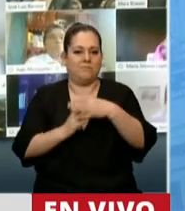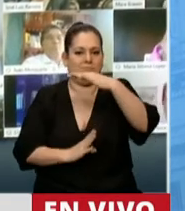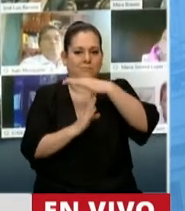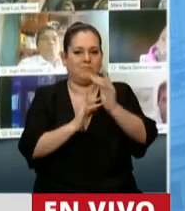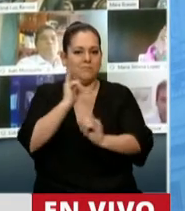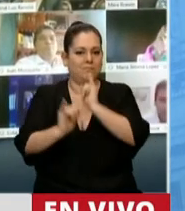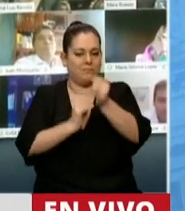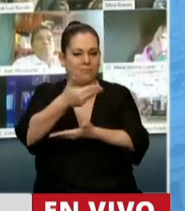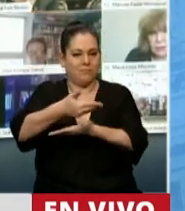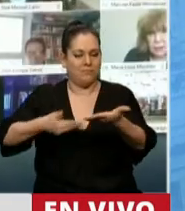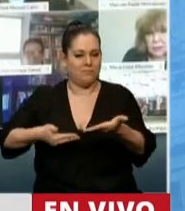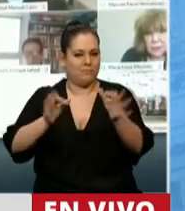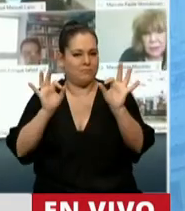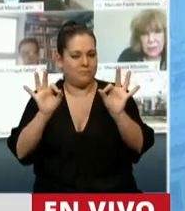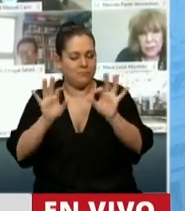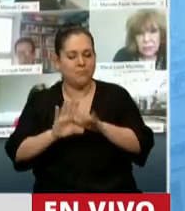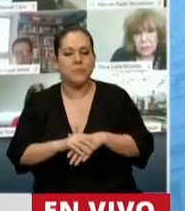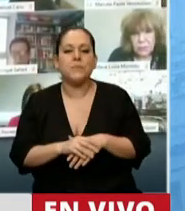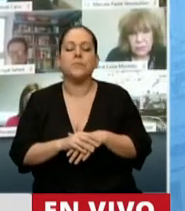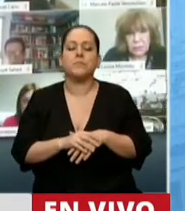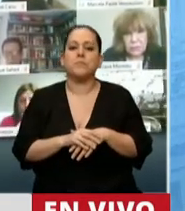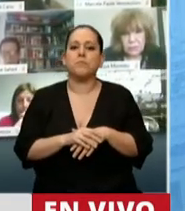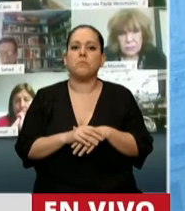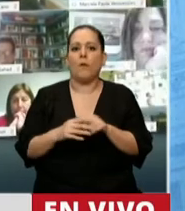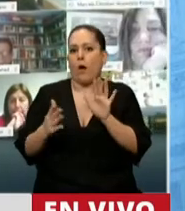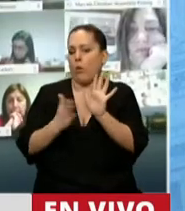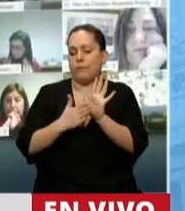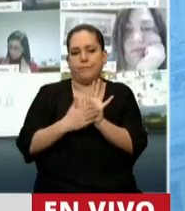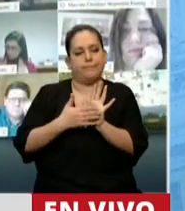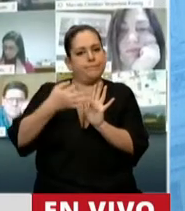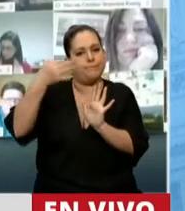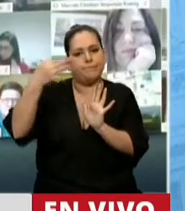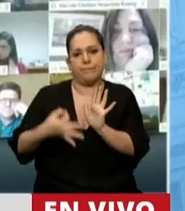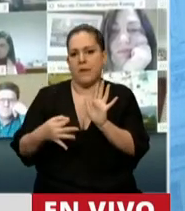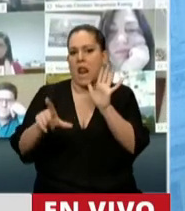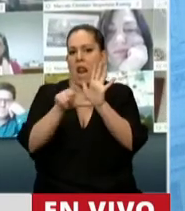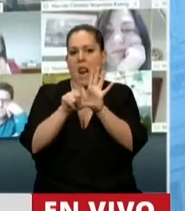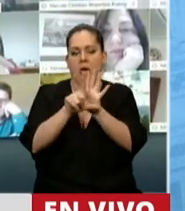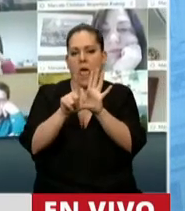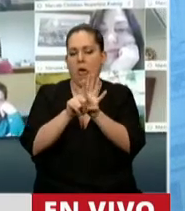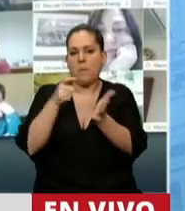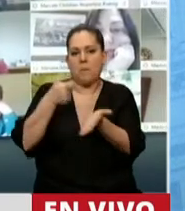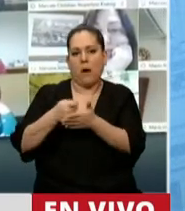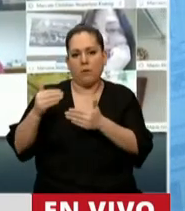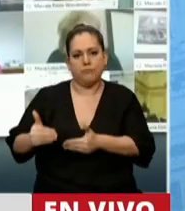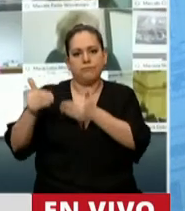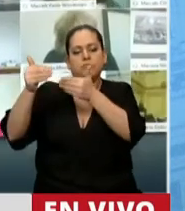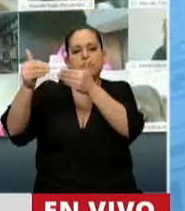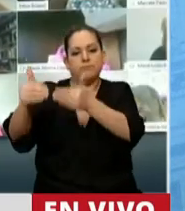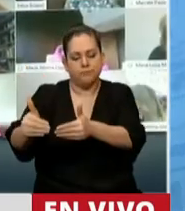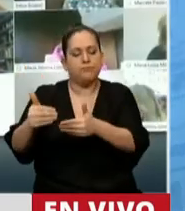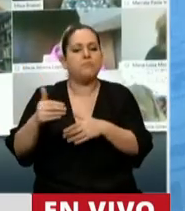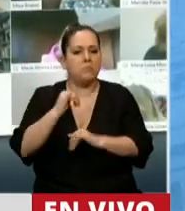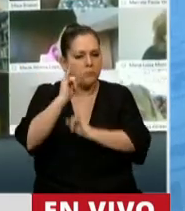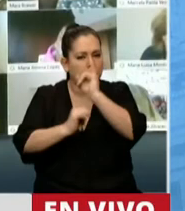Lo primero que tenemos para decir es que nunca estuvo más justificada que hoy una ley de moratoria. obvio que en este proceso en el cual